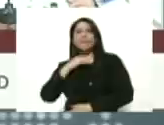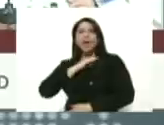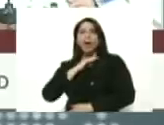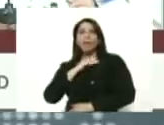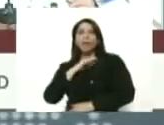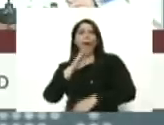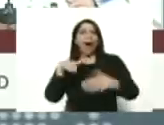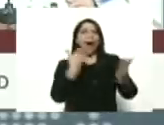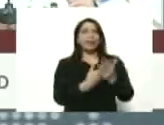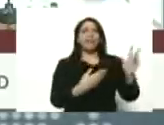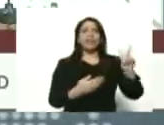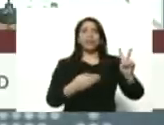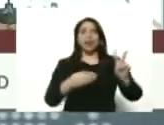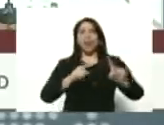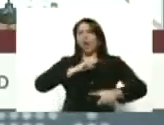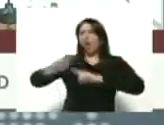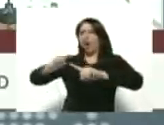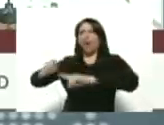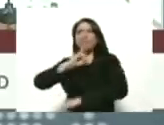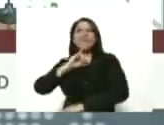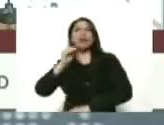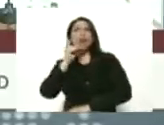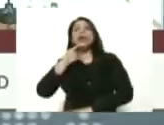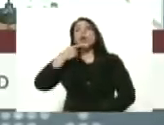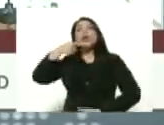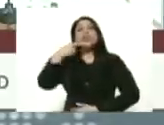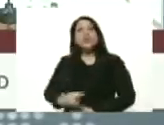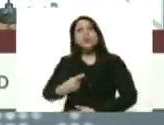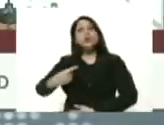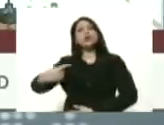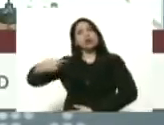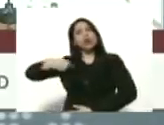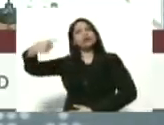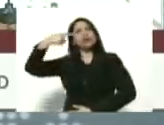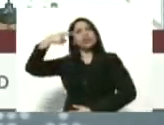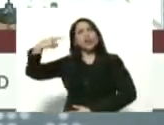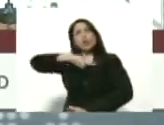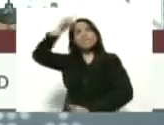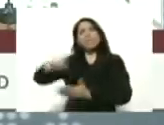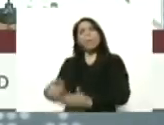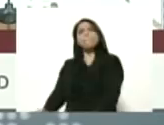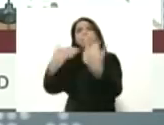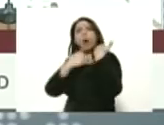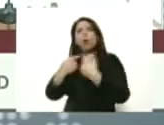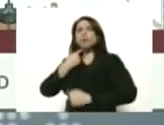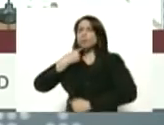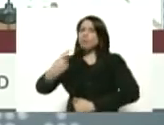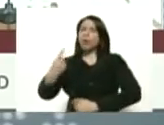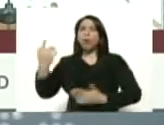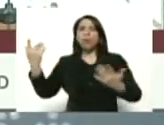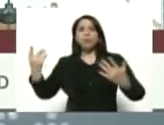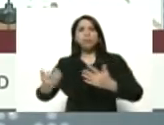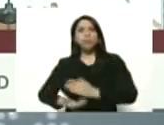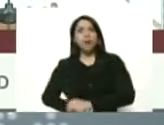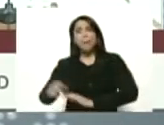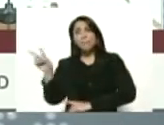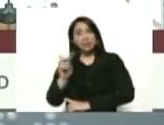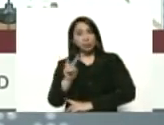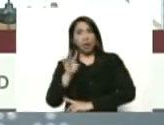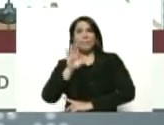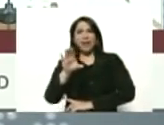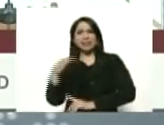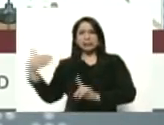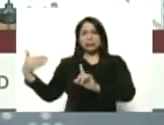orden de Iván Duque lo digo con pleno conocimiento de causa y responsabilidad Venezuela es un país